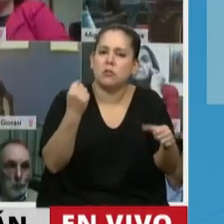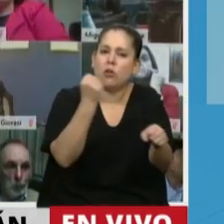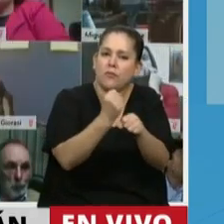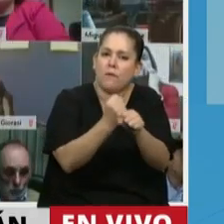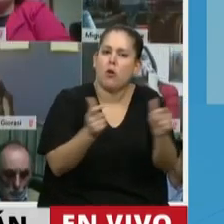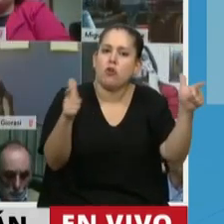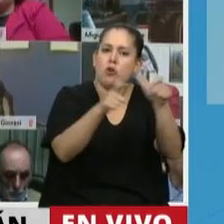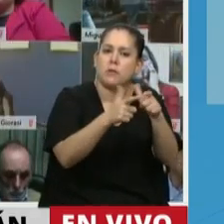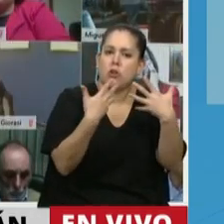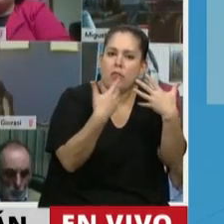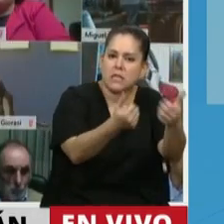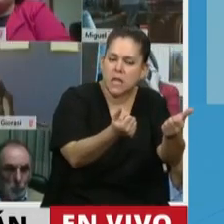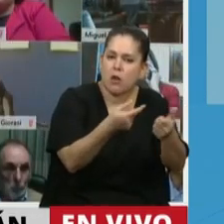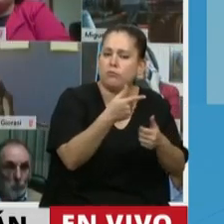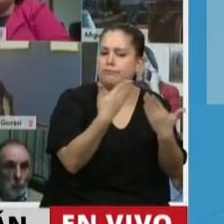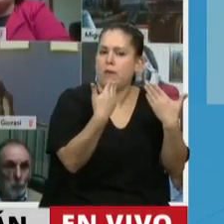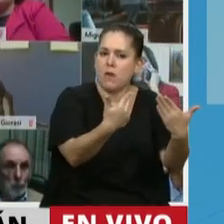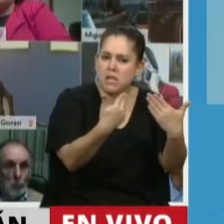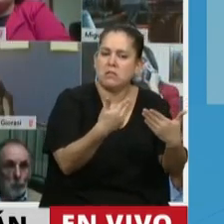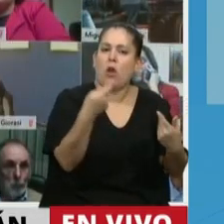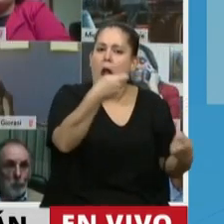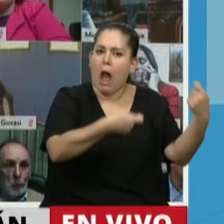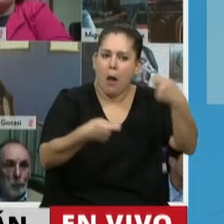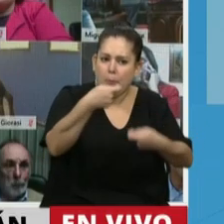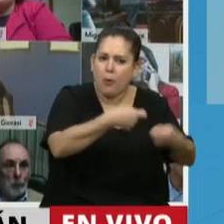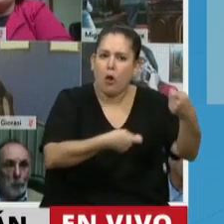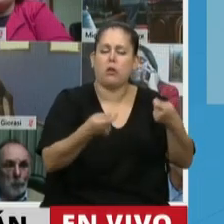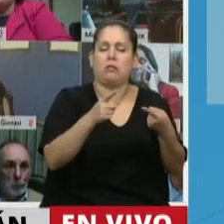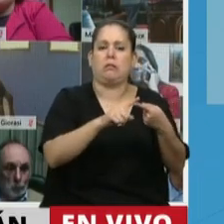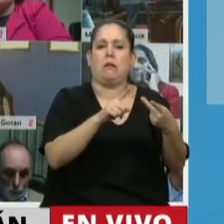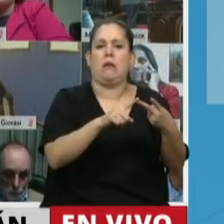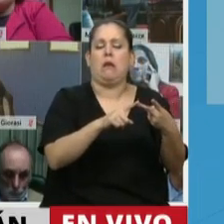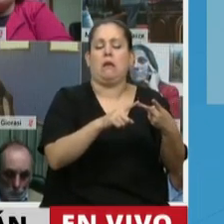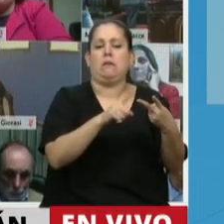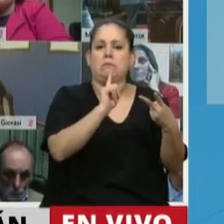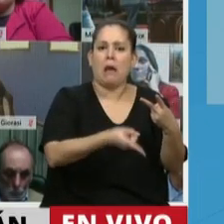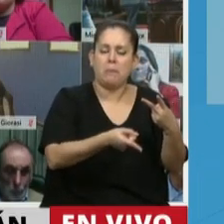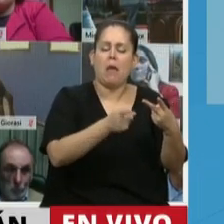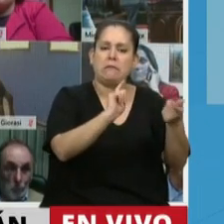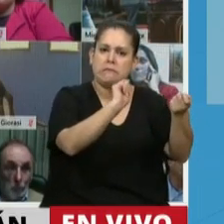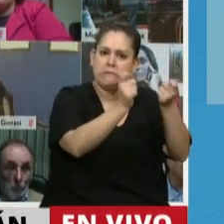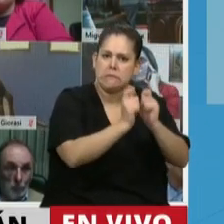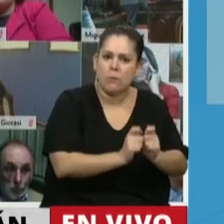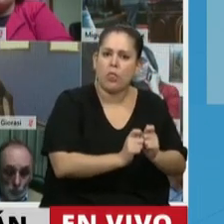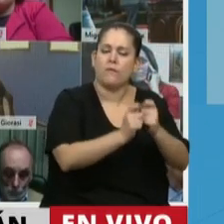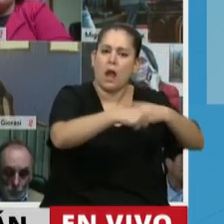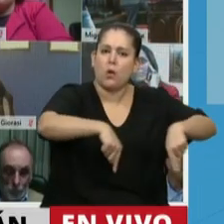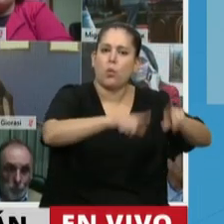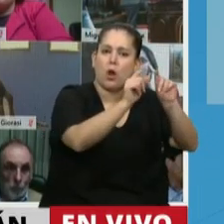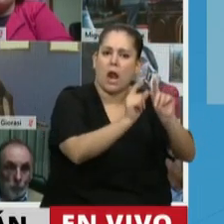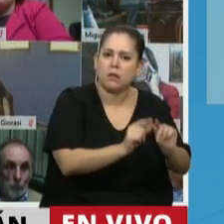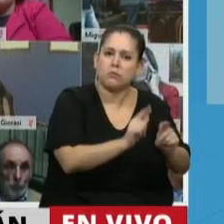Comisión de Salud, la apertura, el aporte, el poder haber modificados algunos